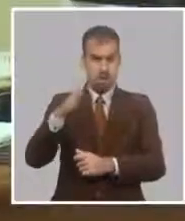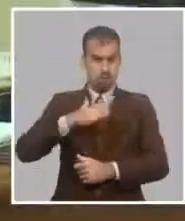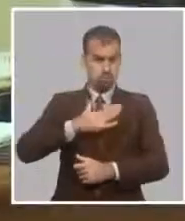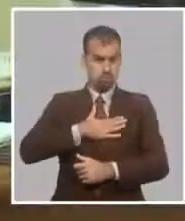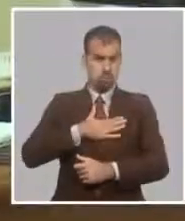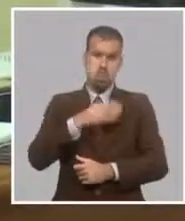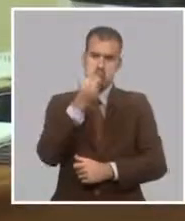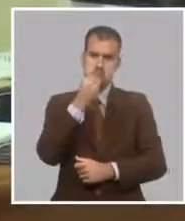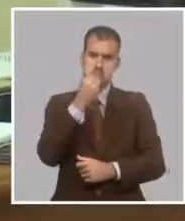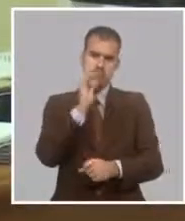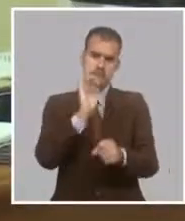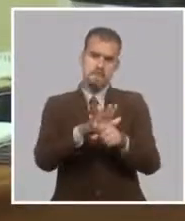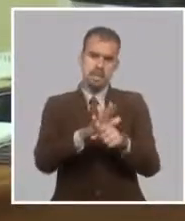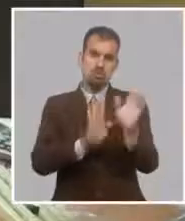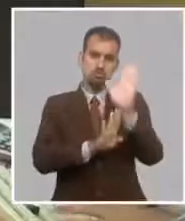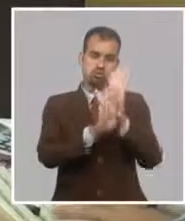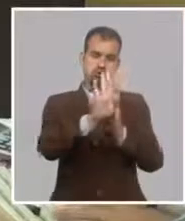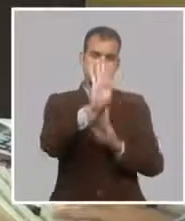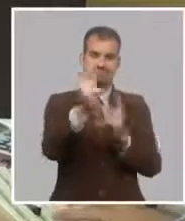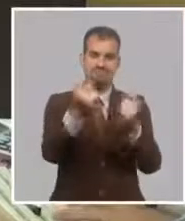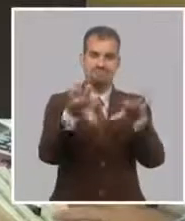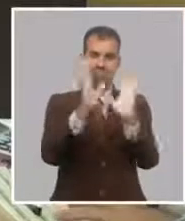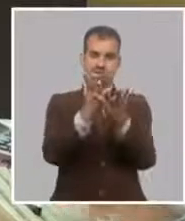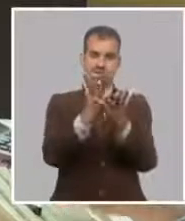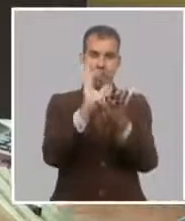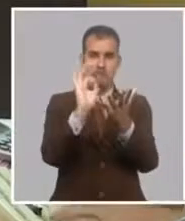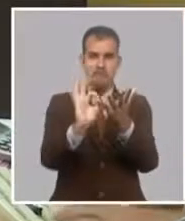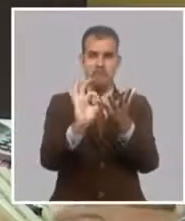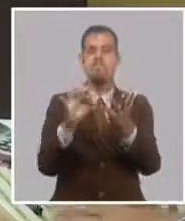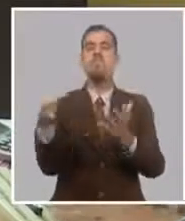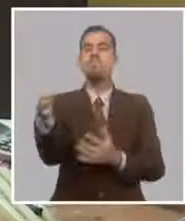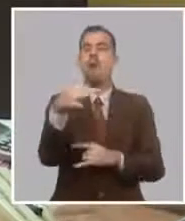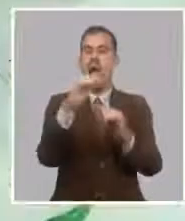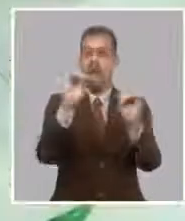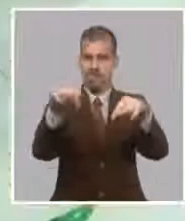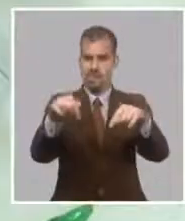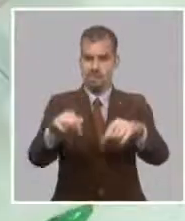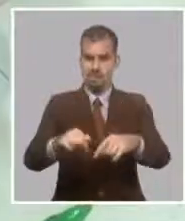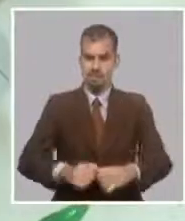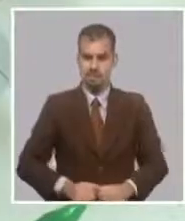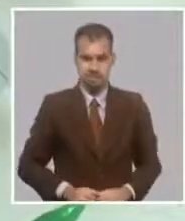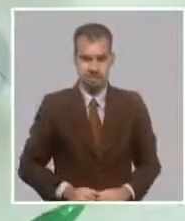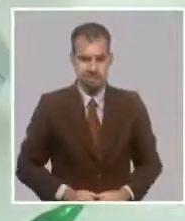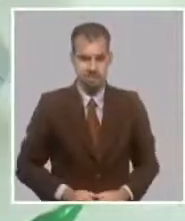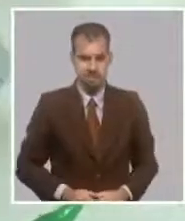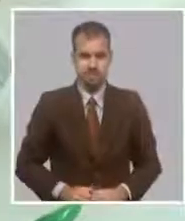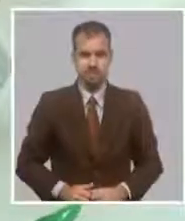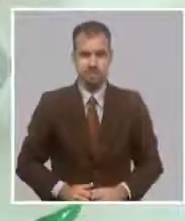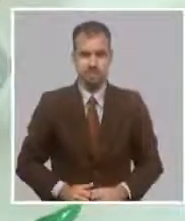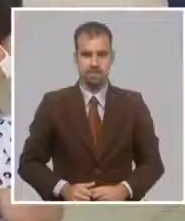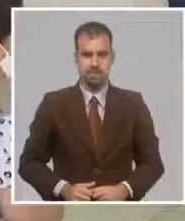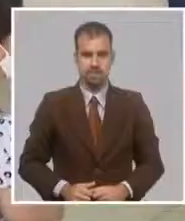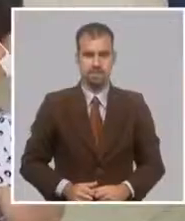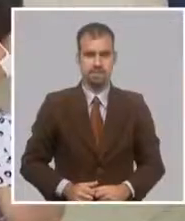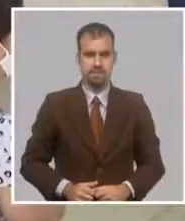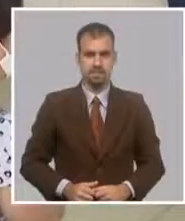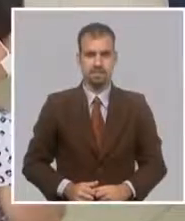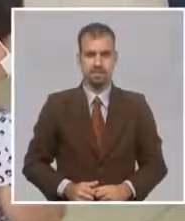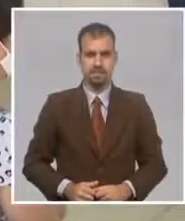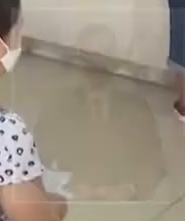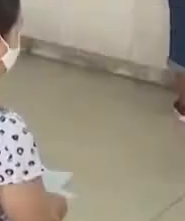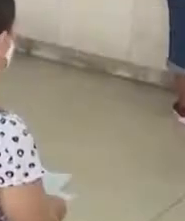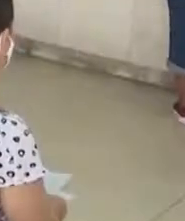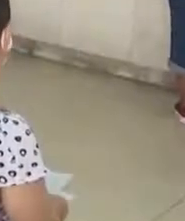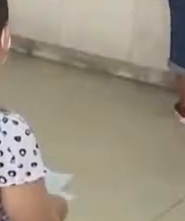Comercio impulsa el desarrollo económico desde la localidad. Desde las Dunas, Natacha Díaz-Bardón, especial